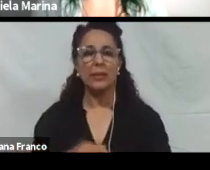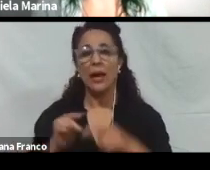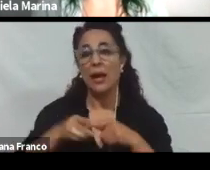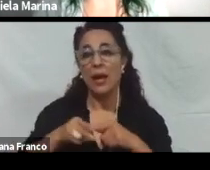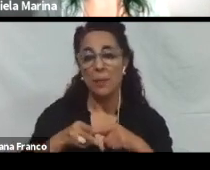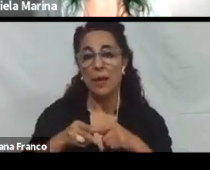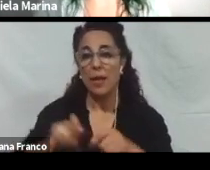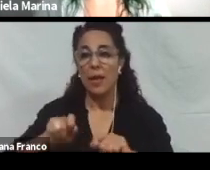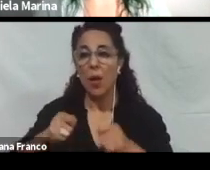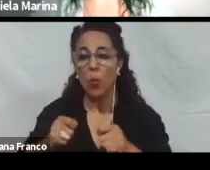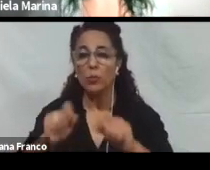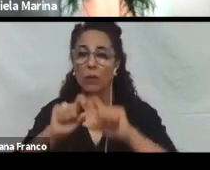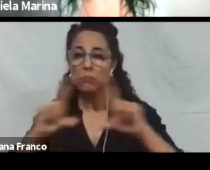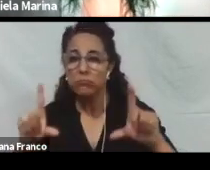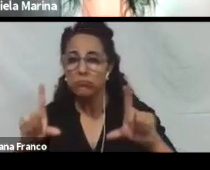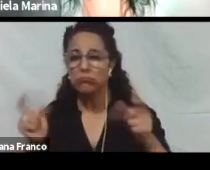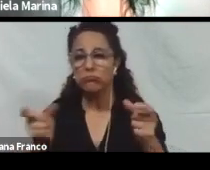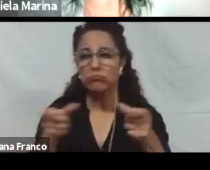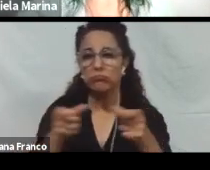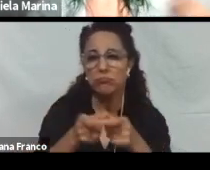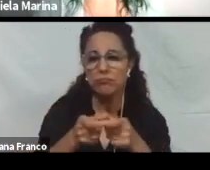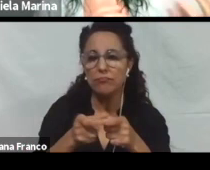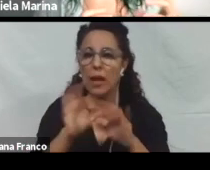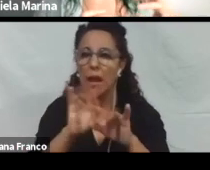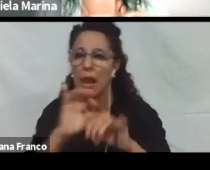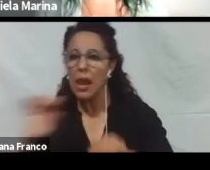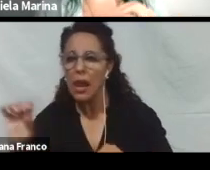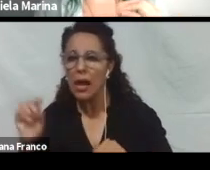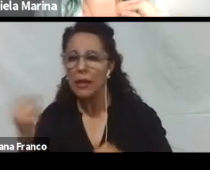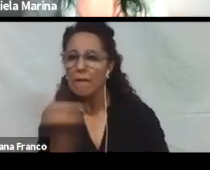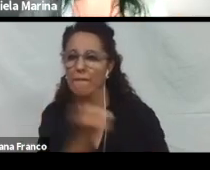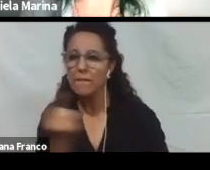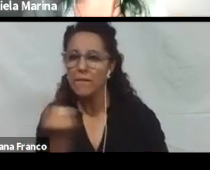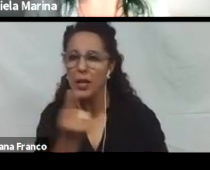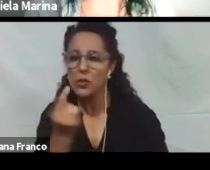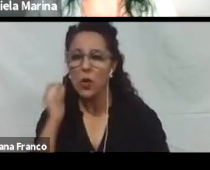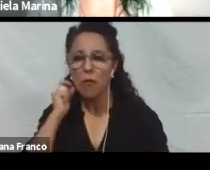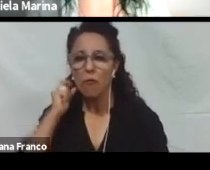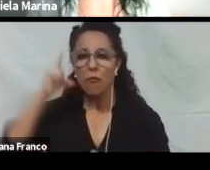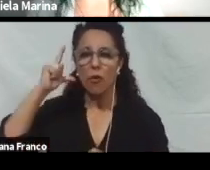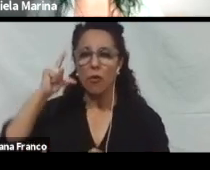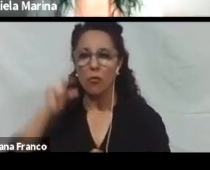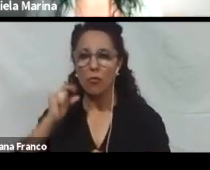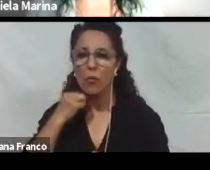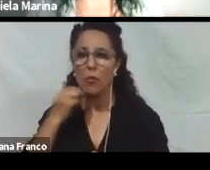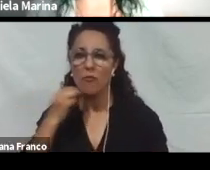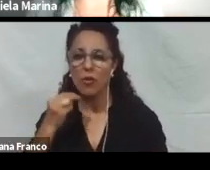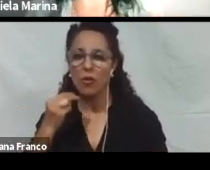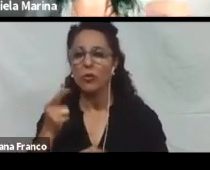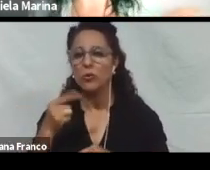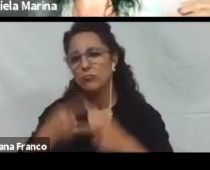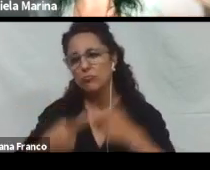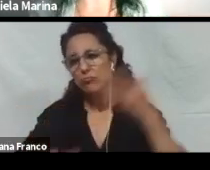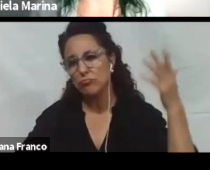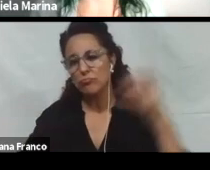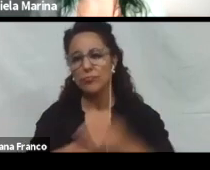ajustar el tamaño de letra, los colores de interfaces, la velocidad y el volumen del contenido en audio, etc. Todo